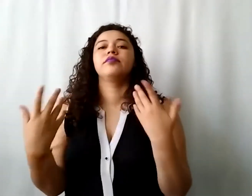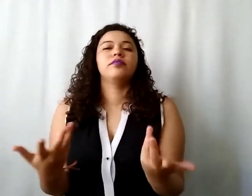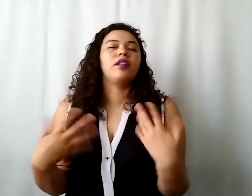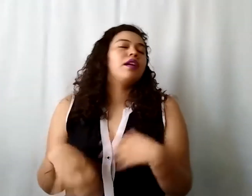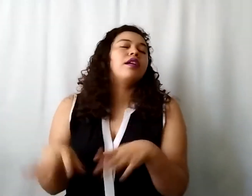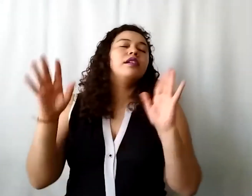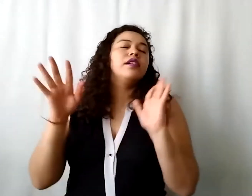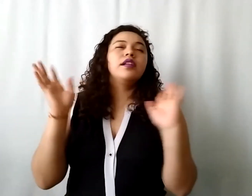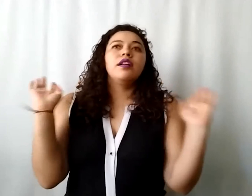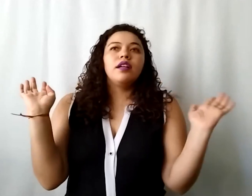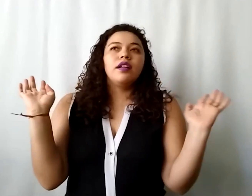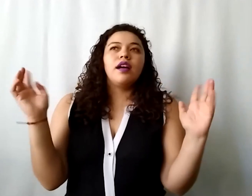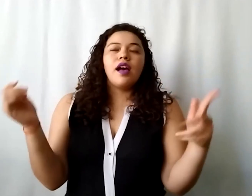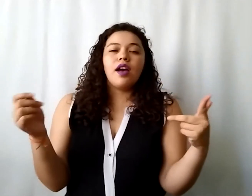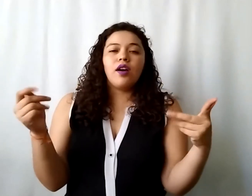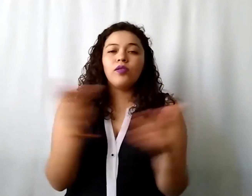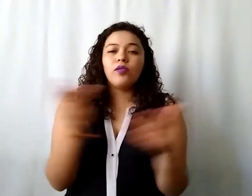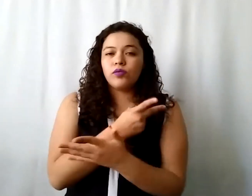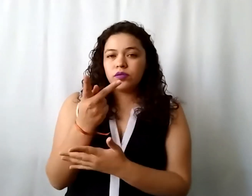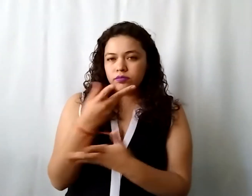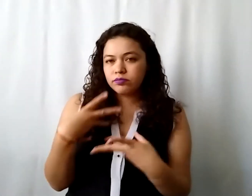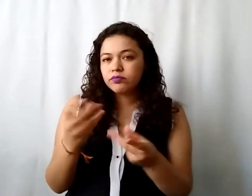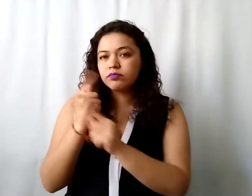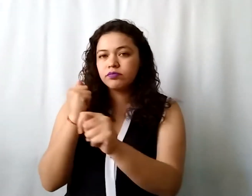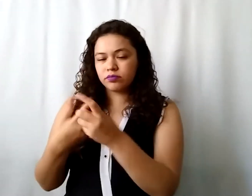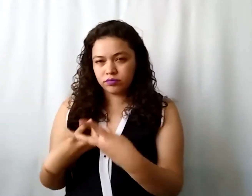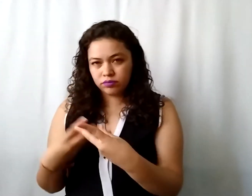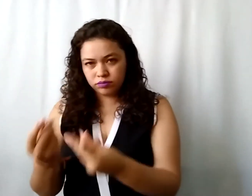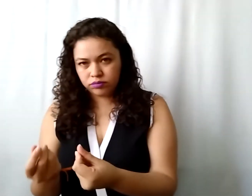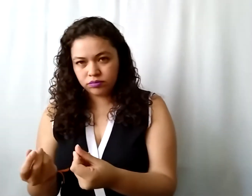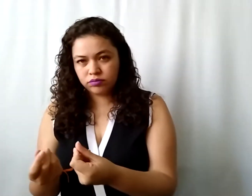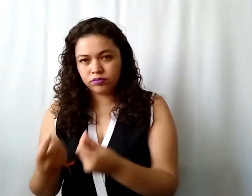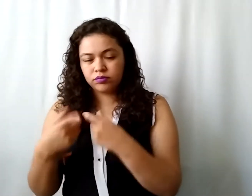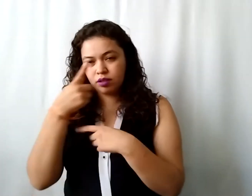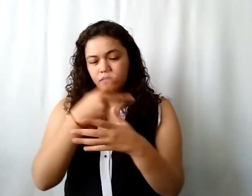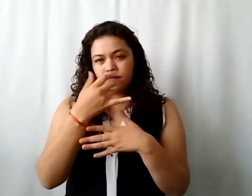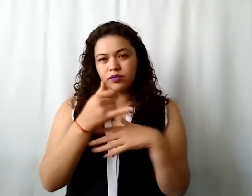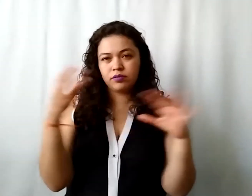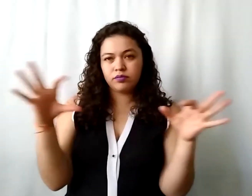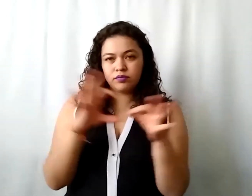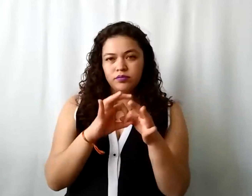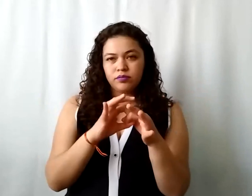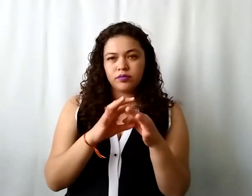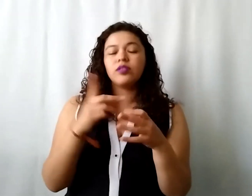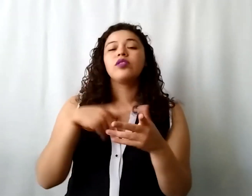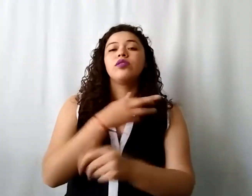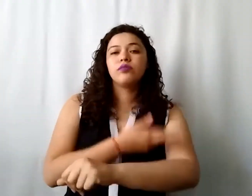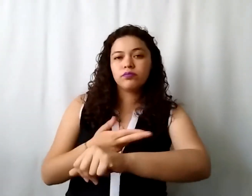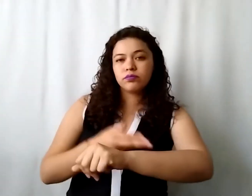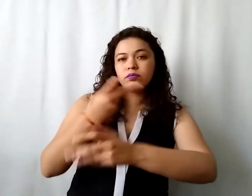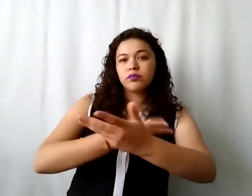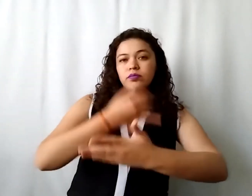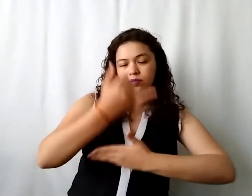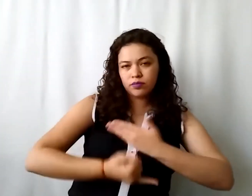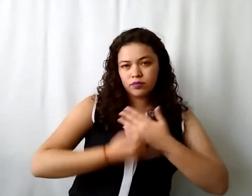fue un gasto para transportar un donativo que estaba relacionado con ese proyecto pues entonces lo vas a registrar en ese proyecto